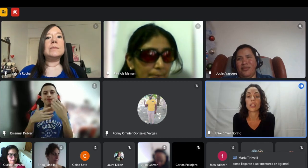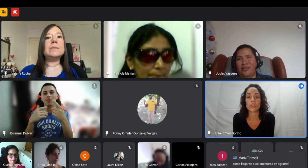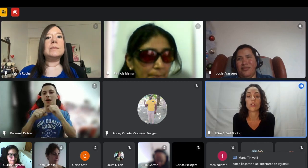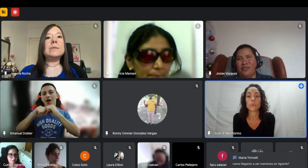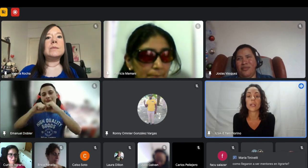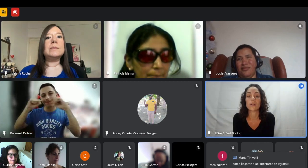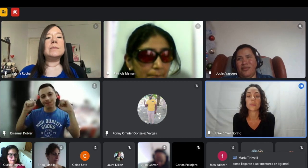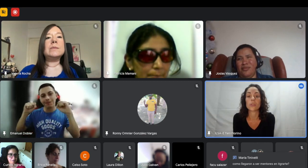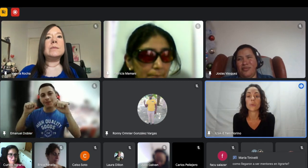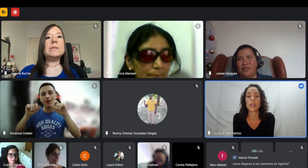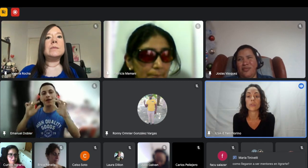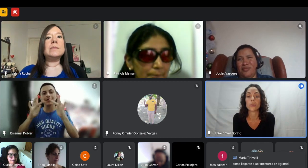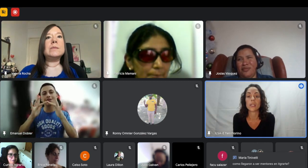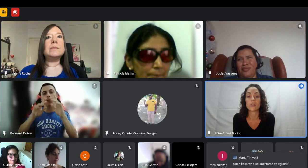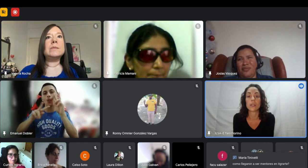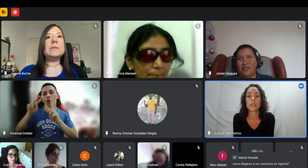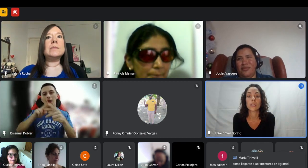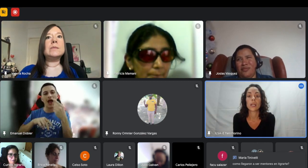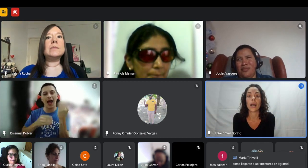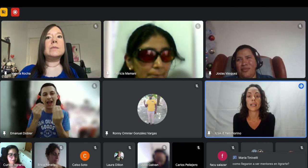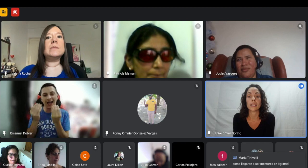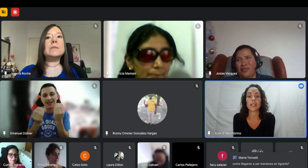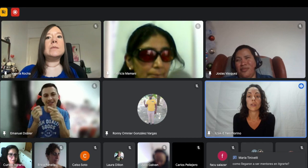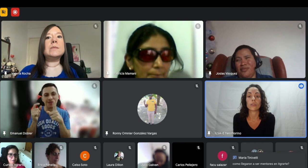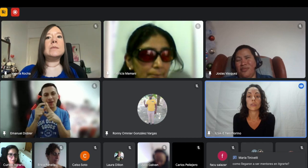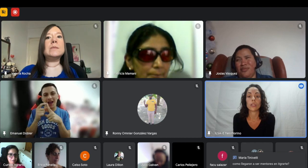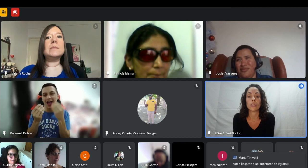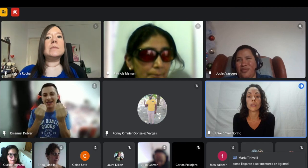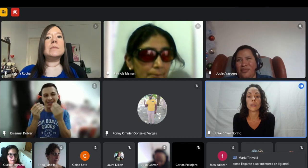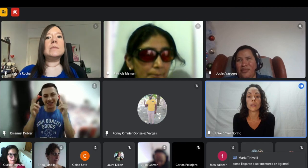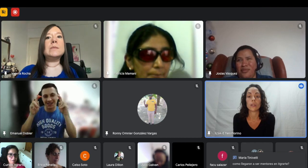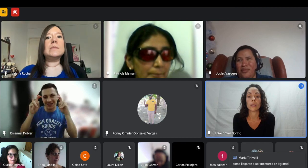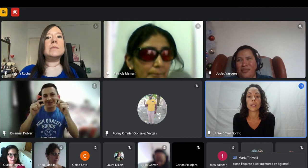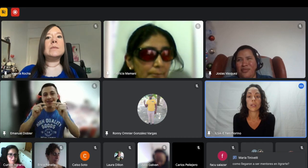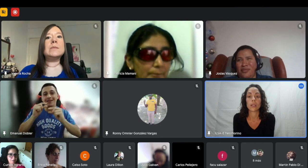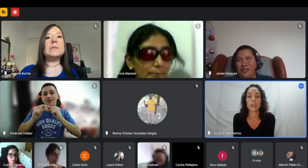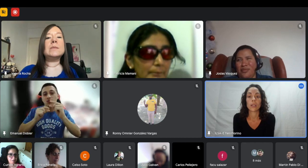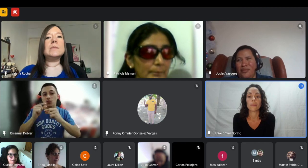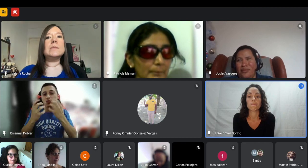desarrollador de software empezó a buscar sobre eso hasta que encontró